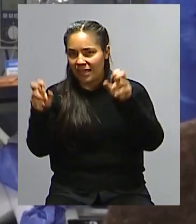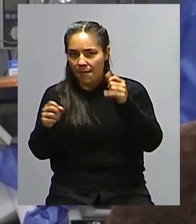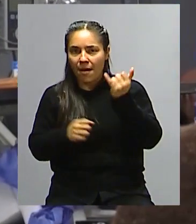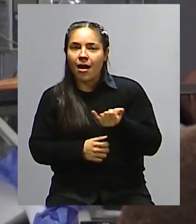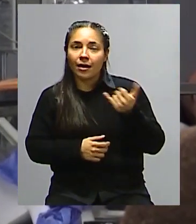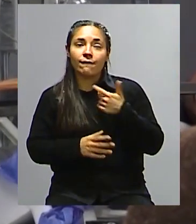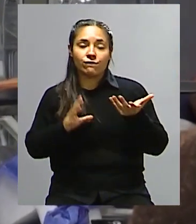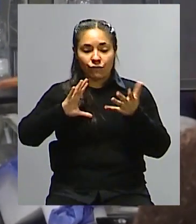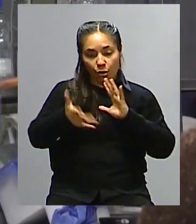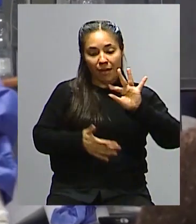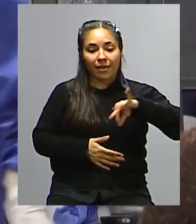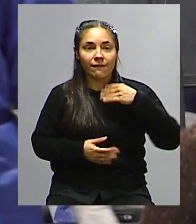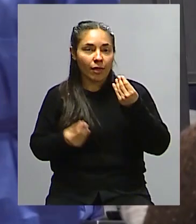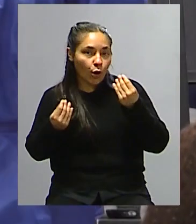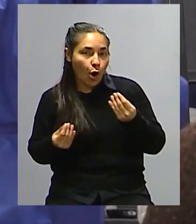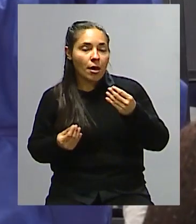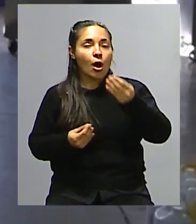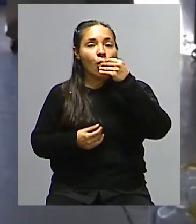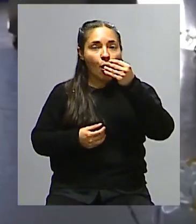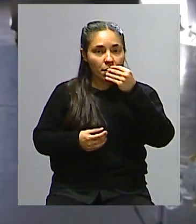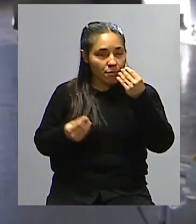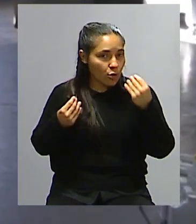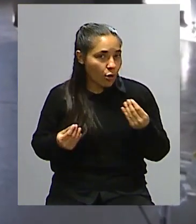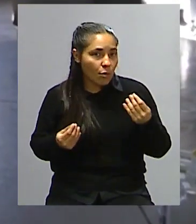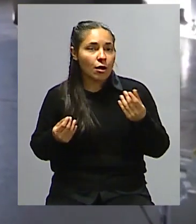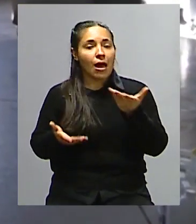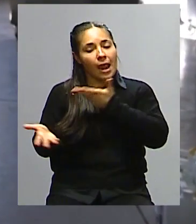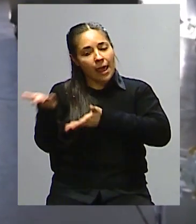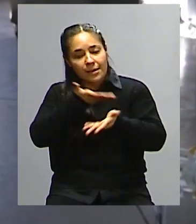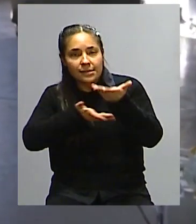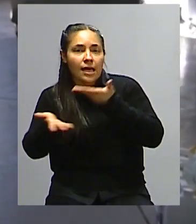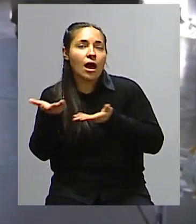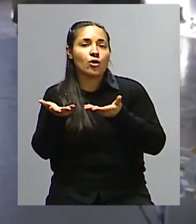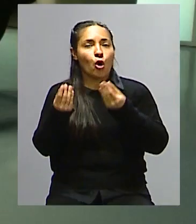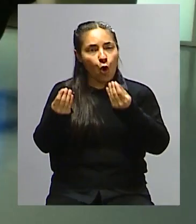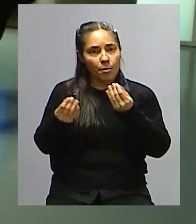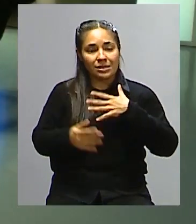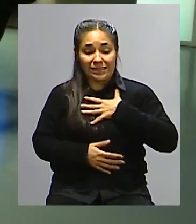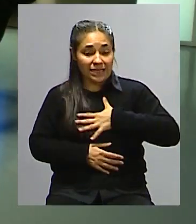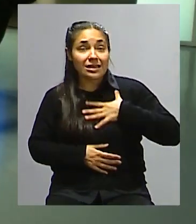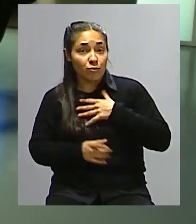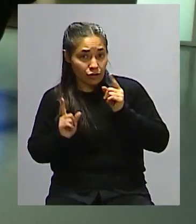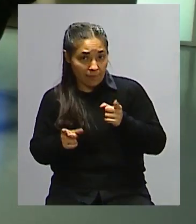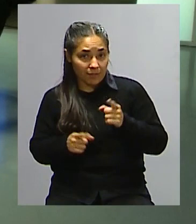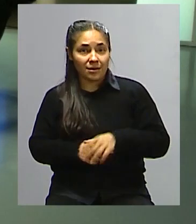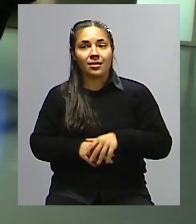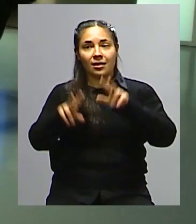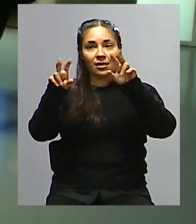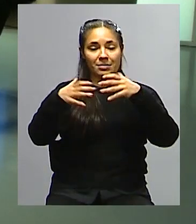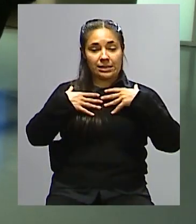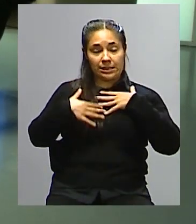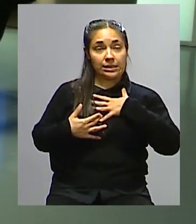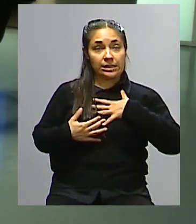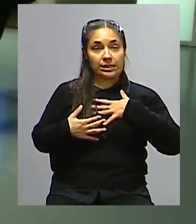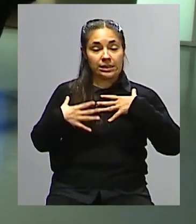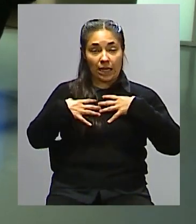cómo vivimos, cómo comemos, cómo nos relacionamos. Cómo nos sentimos. Cómo nos sentimos. De hecho, la definición de salud no es solamente el bienestar